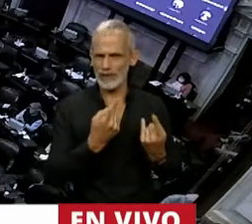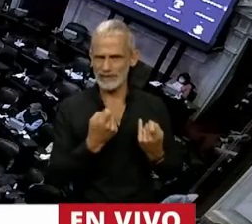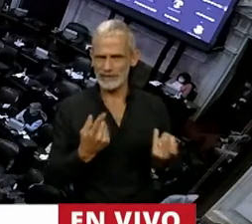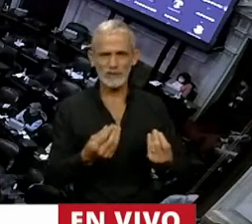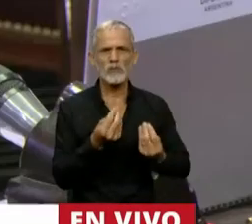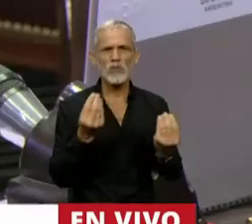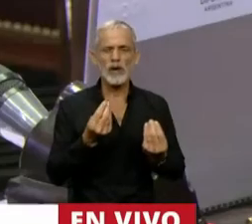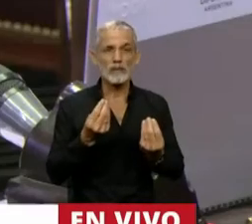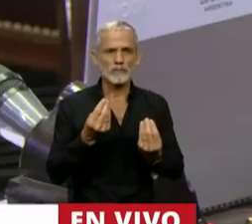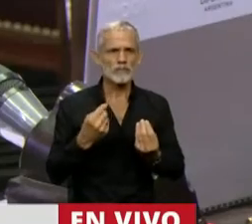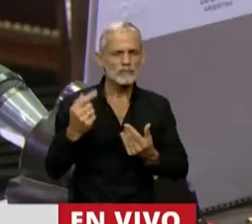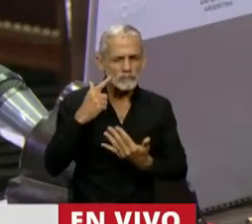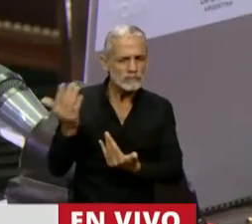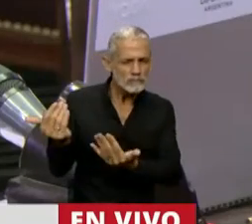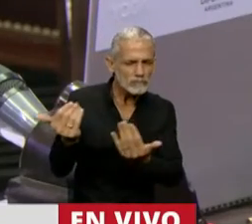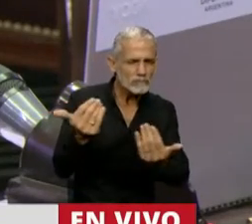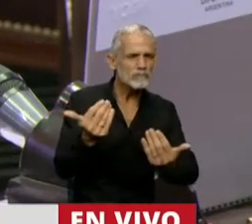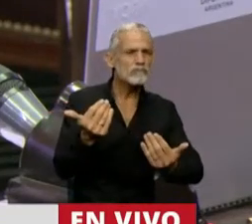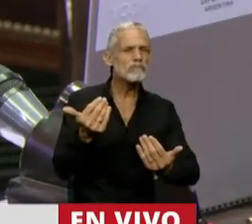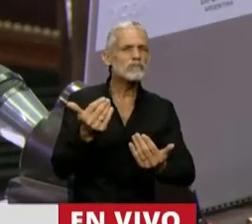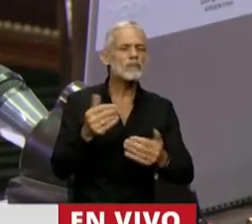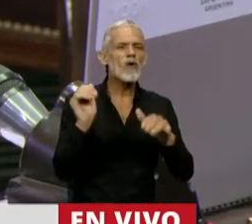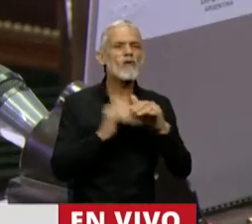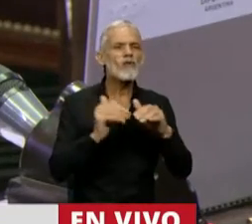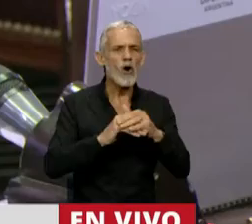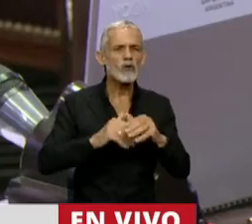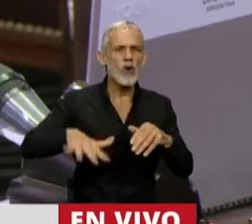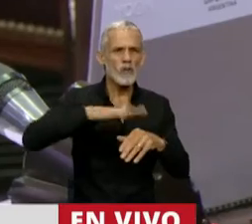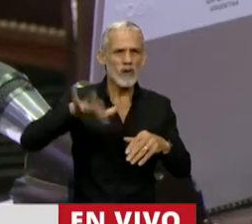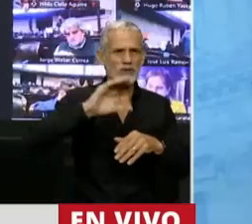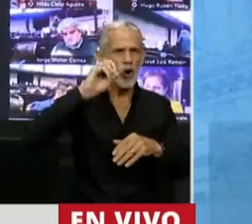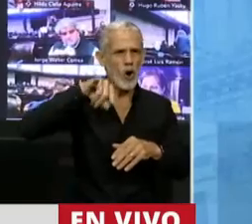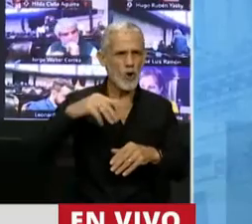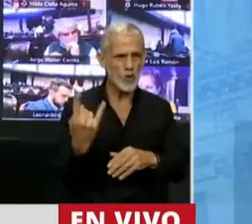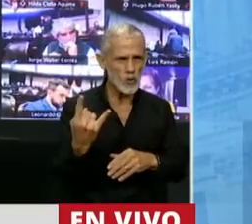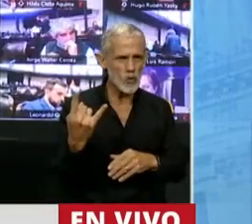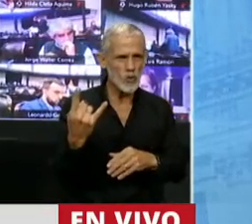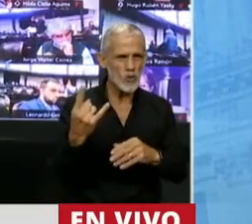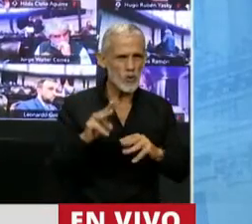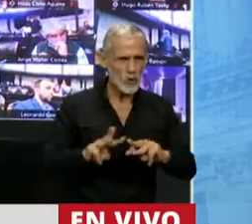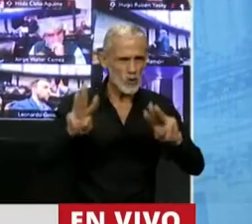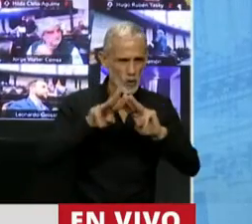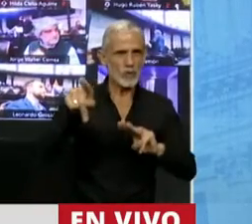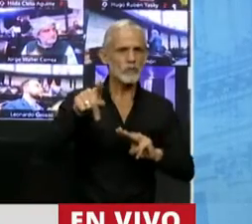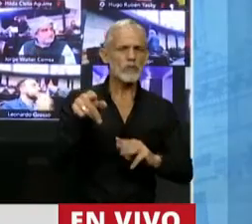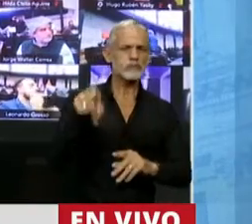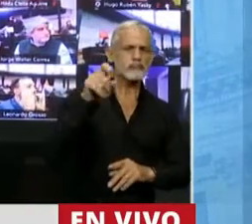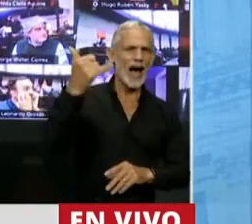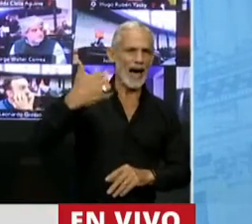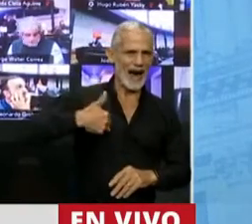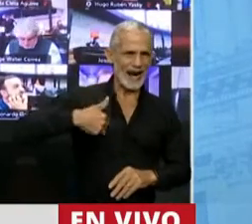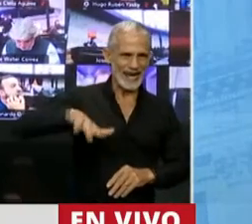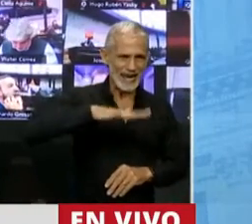En base a un relevamiento que hizo el Fondo de Población de Naciones Unidas, se detectó que en la